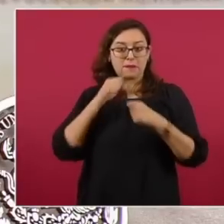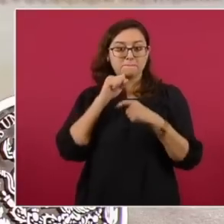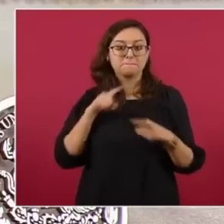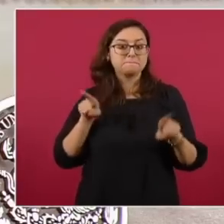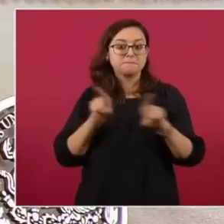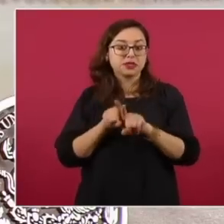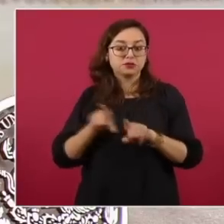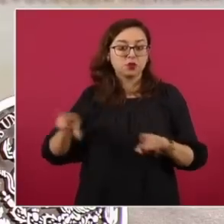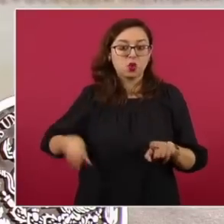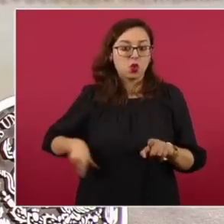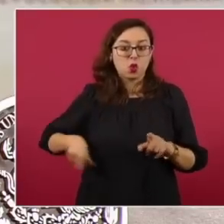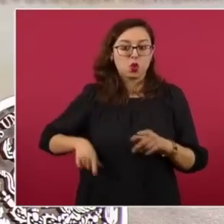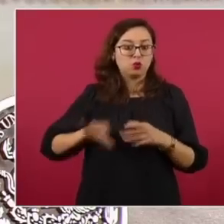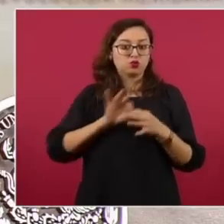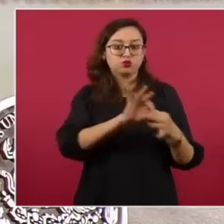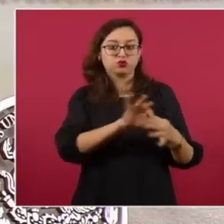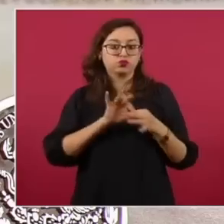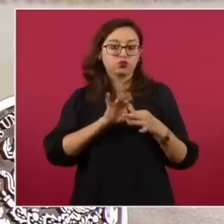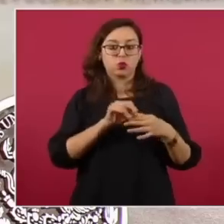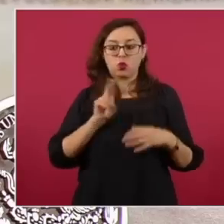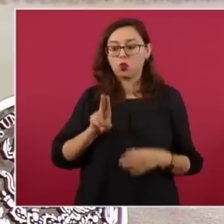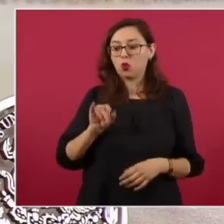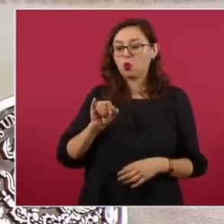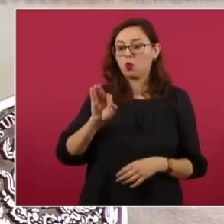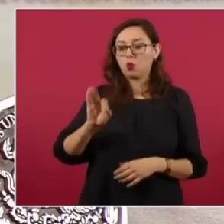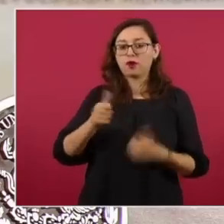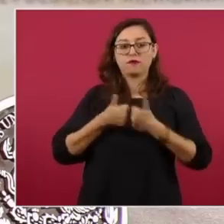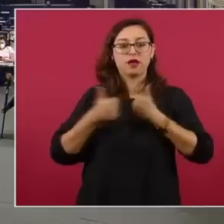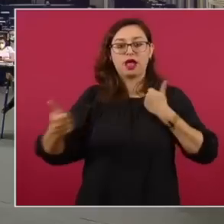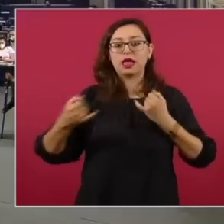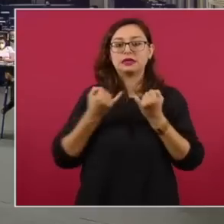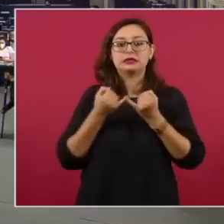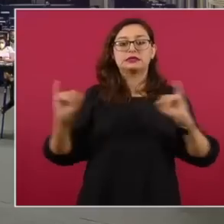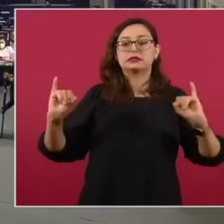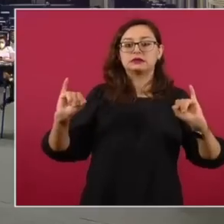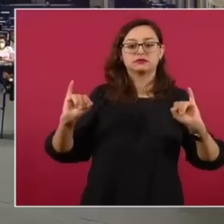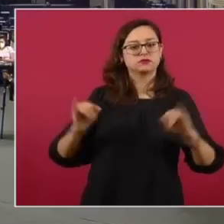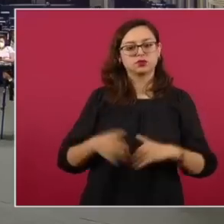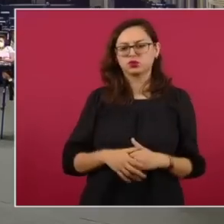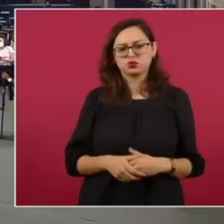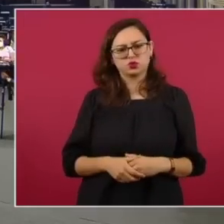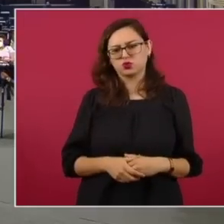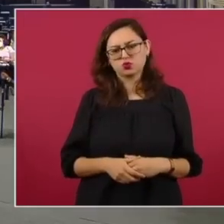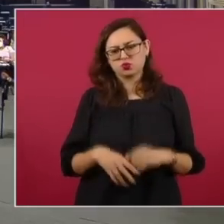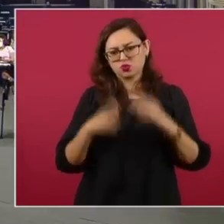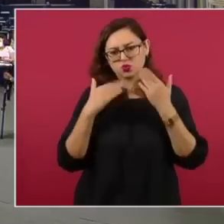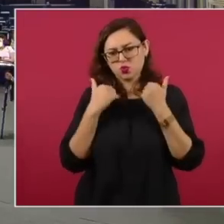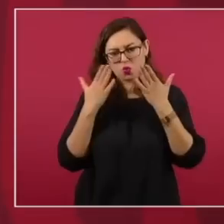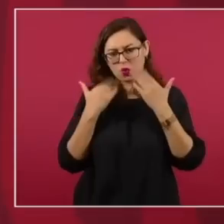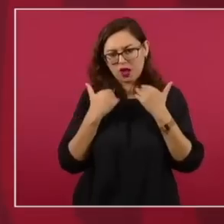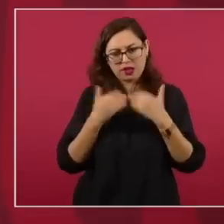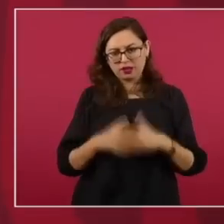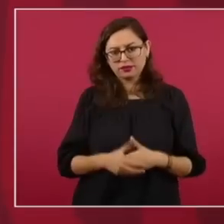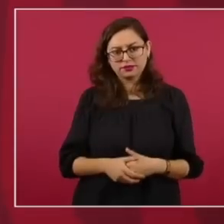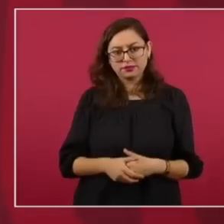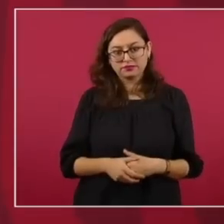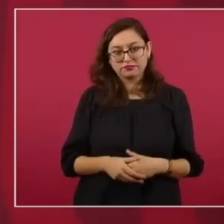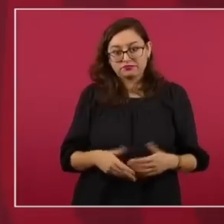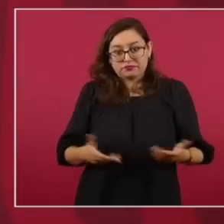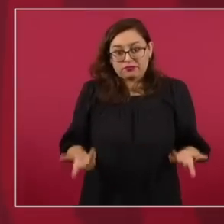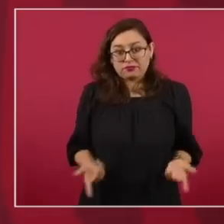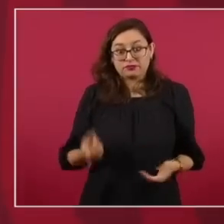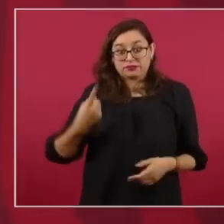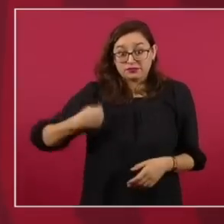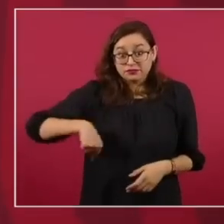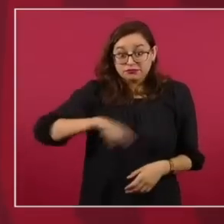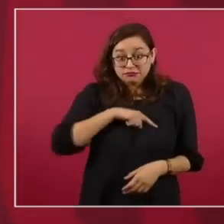no anda en el aire, no, no existe en el éter. Por eso no hay una política